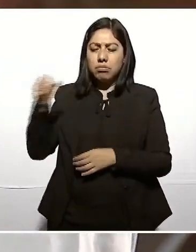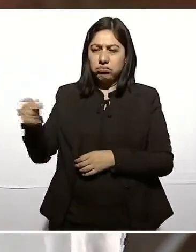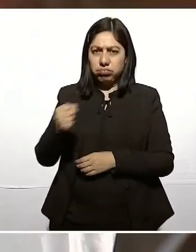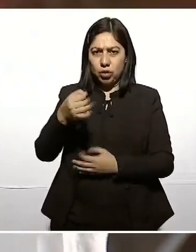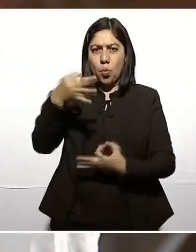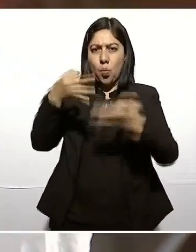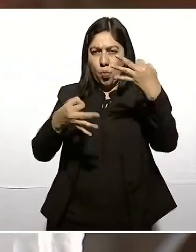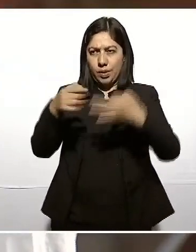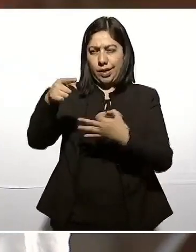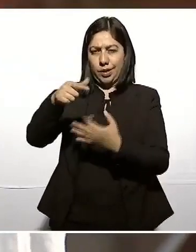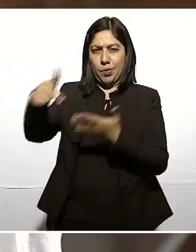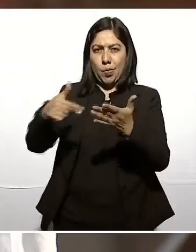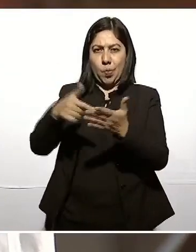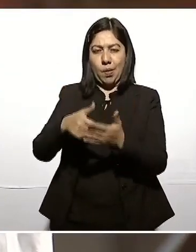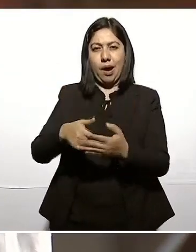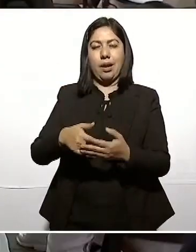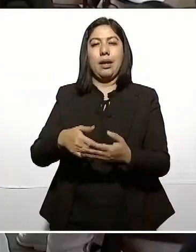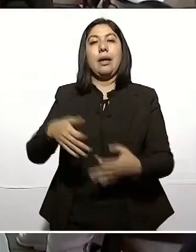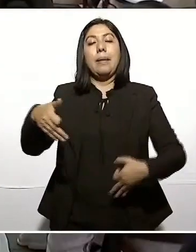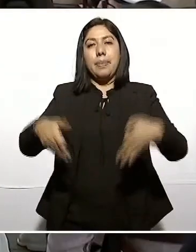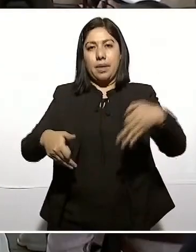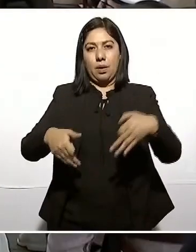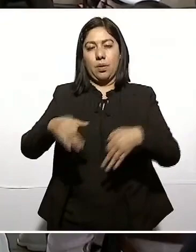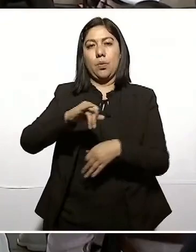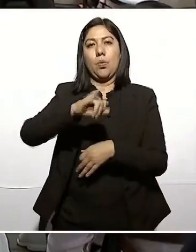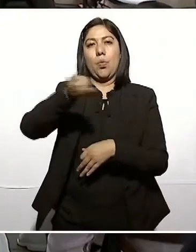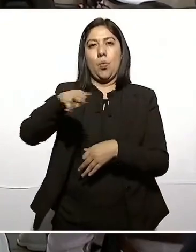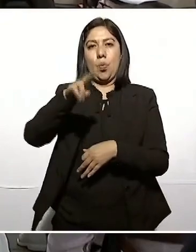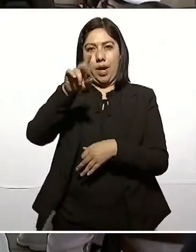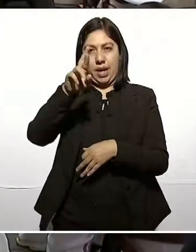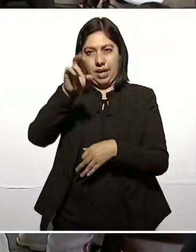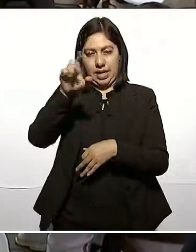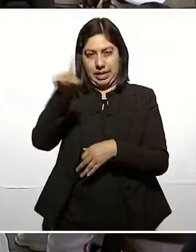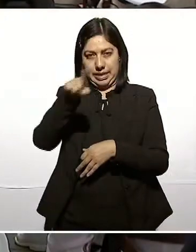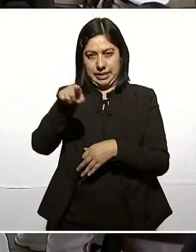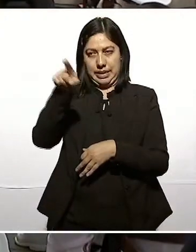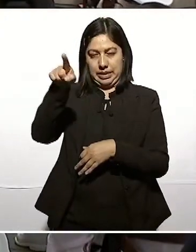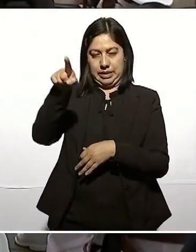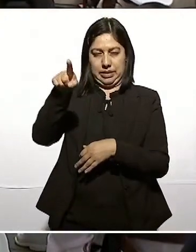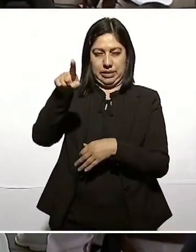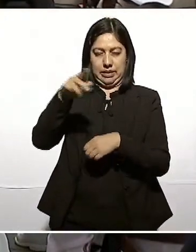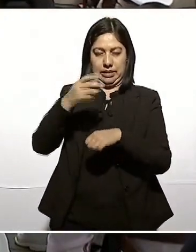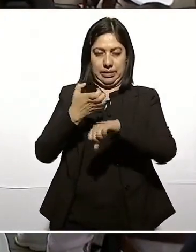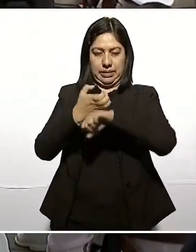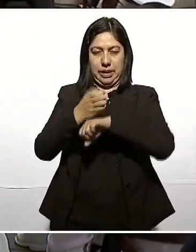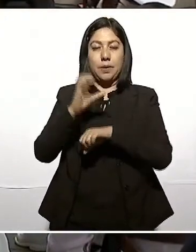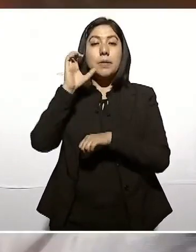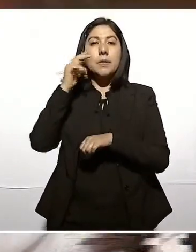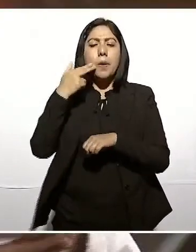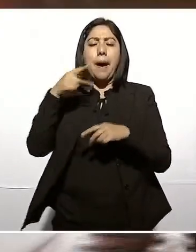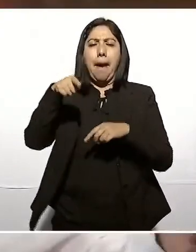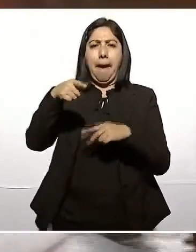Juárez de Chihuahua. Y está la gente